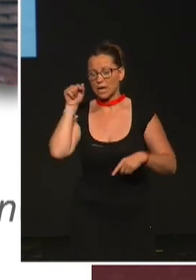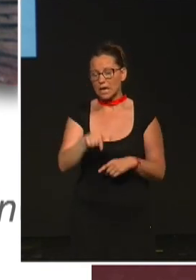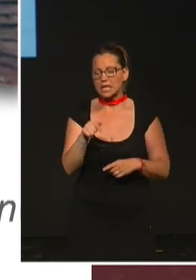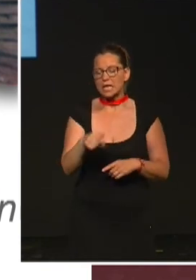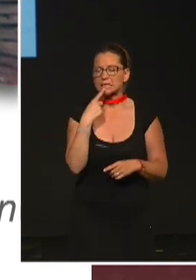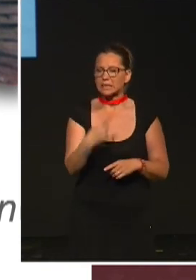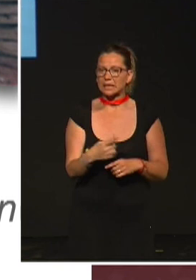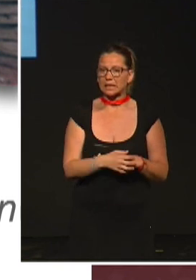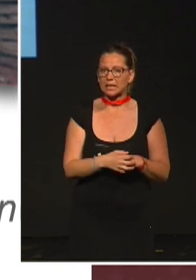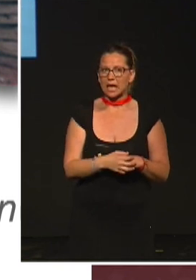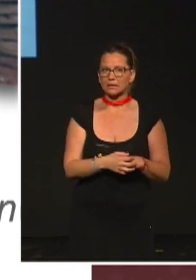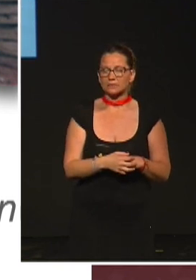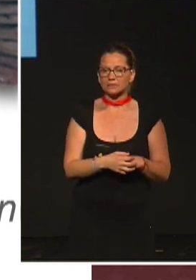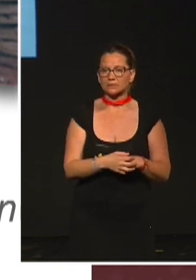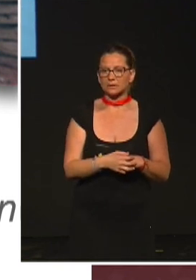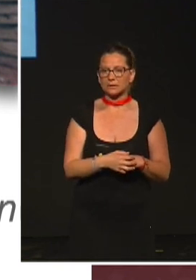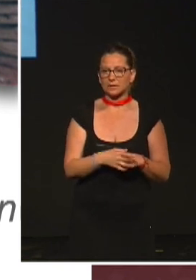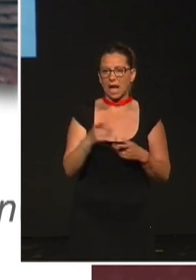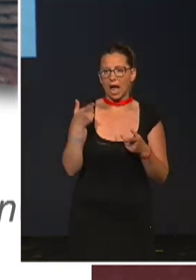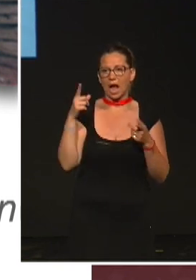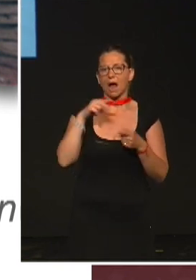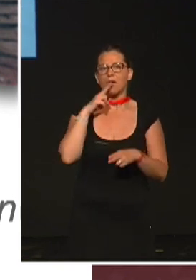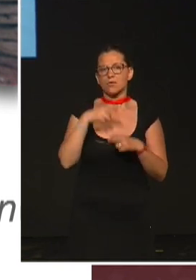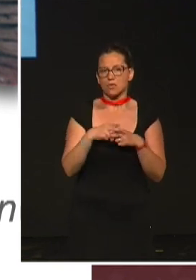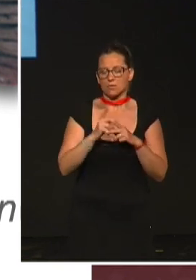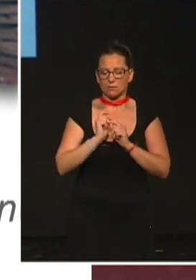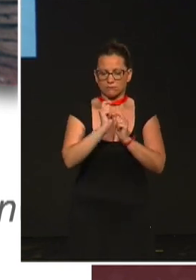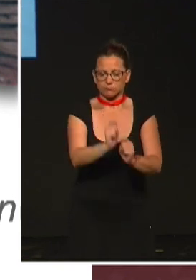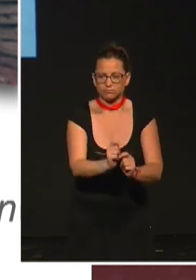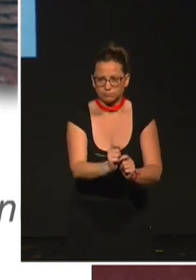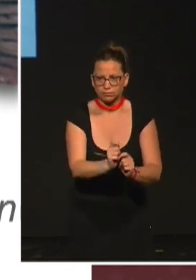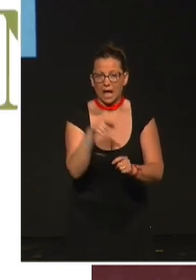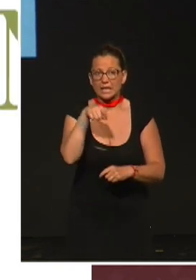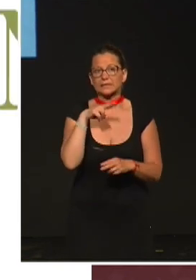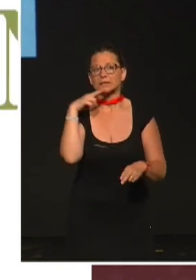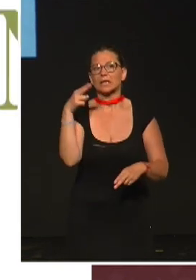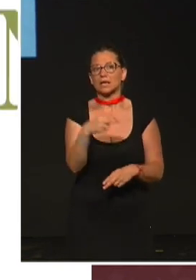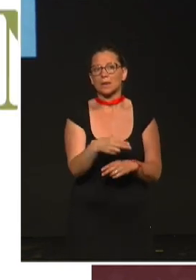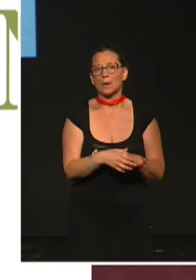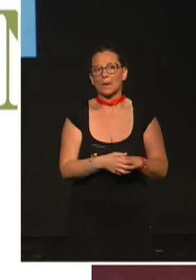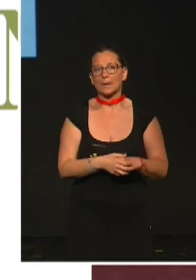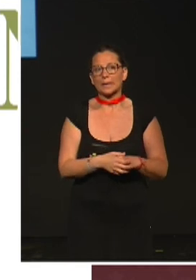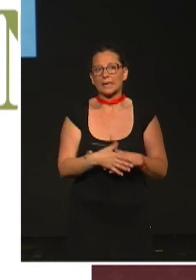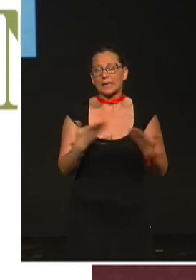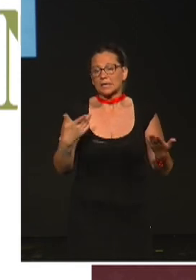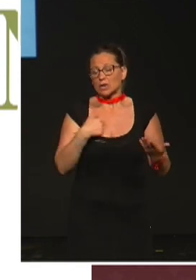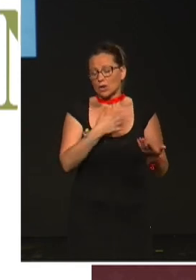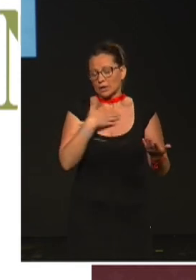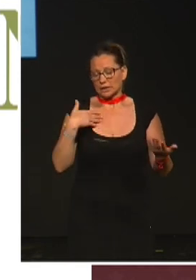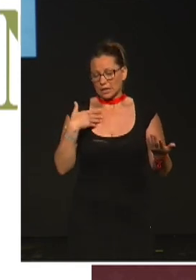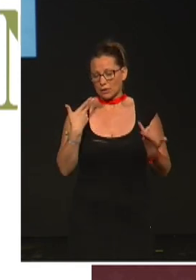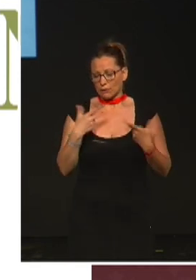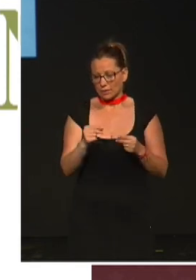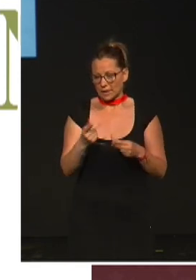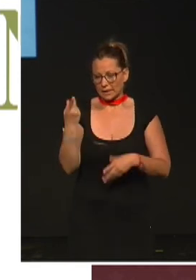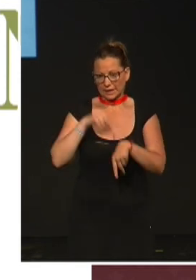la nomenclatura binomial de los seres vivos. Y creo que también es muy apropiado el nombre que le pusieron a este pez. Quiero terminar, dentro